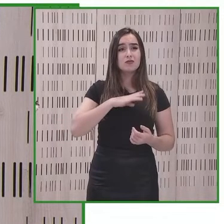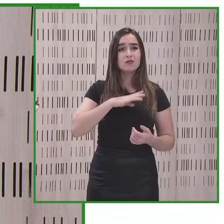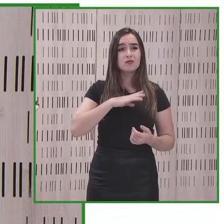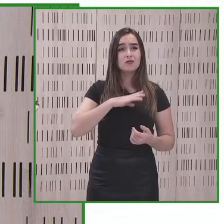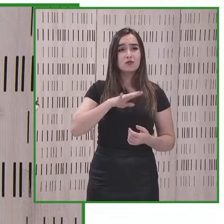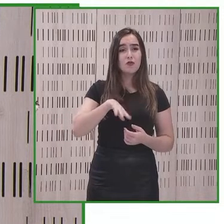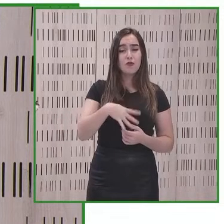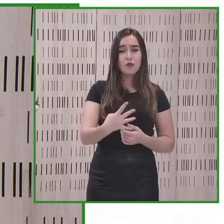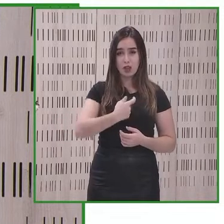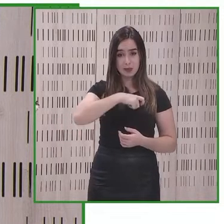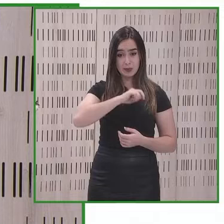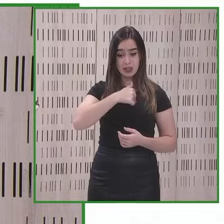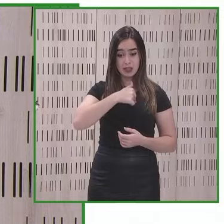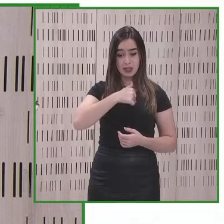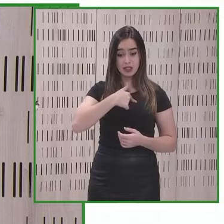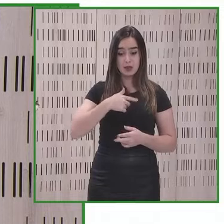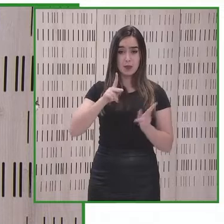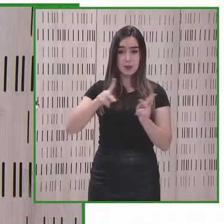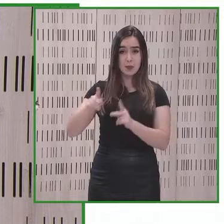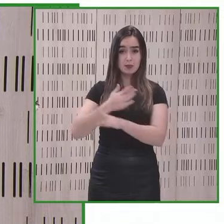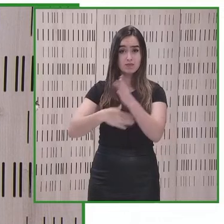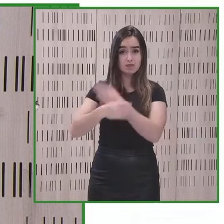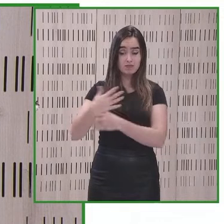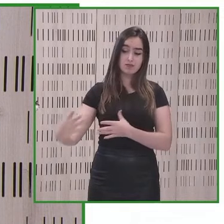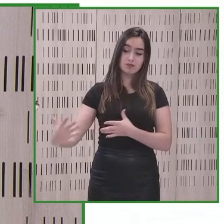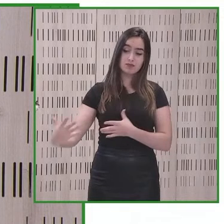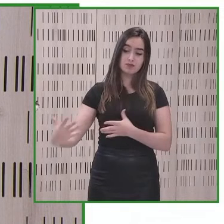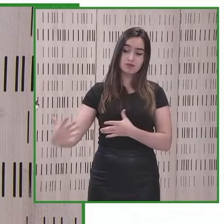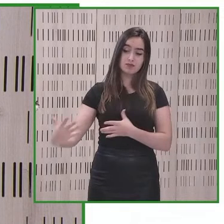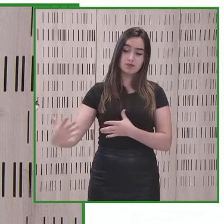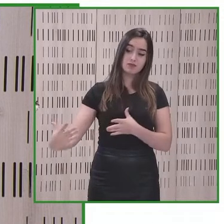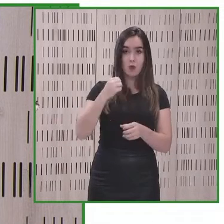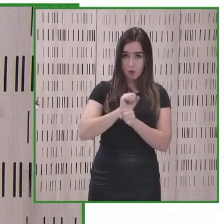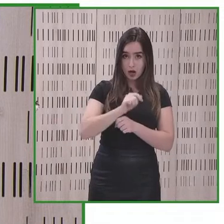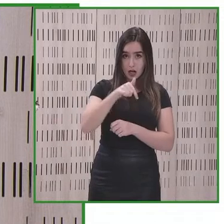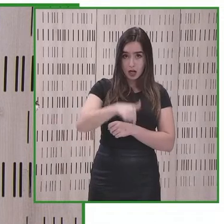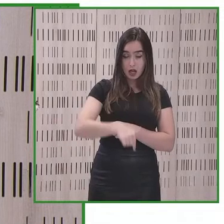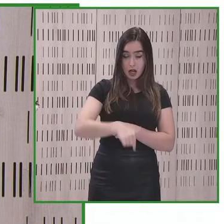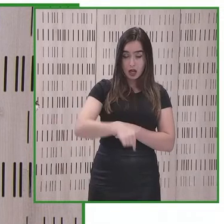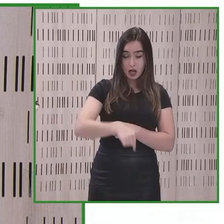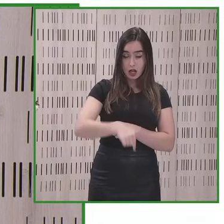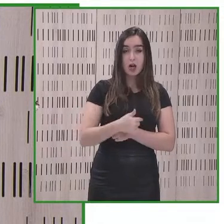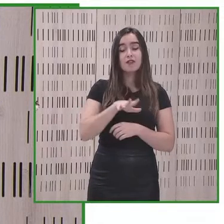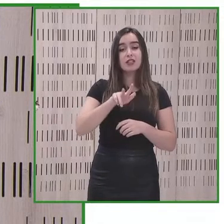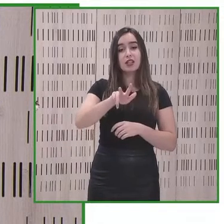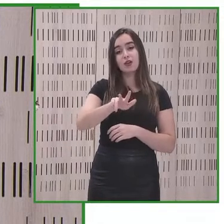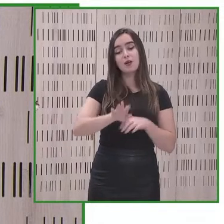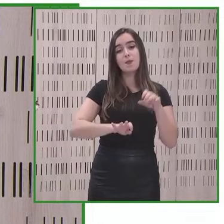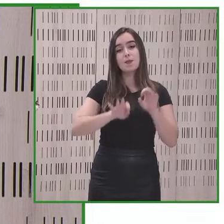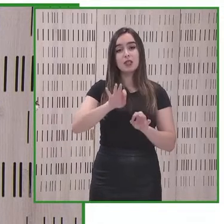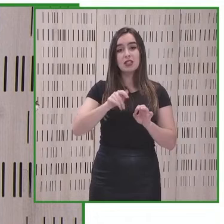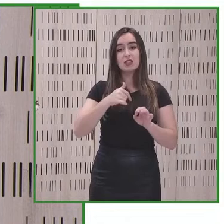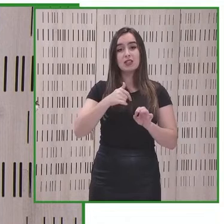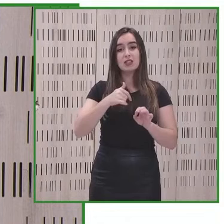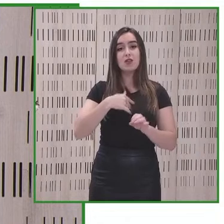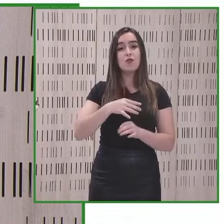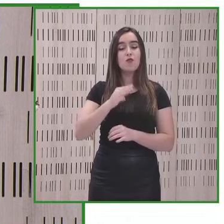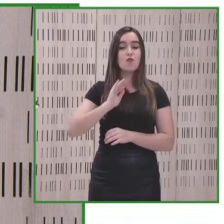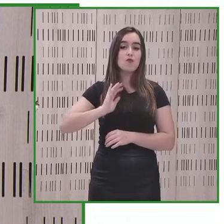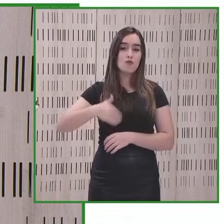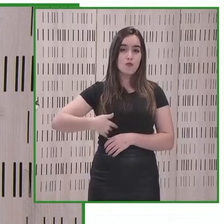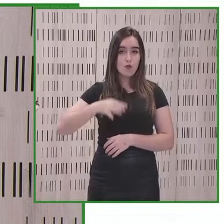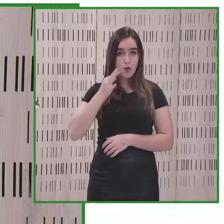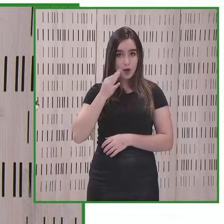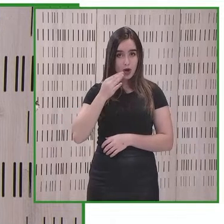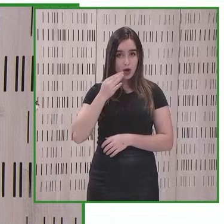y por eso 73 mil son personas con discapacidad por las mujeres todos y todas